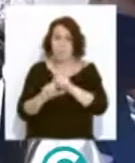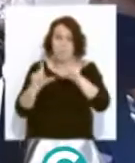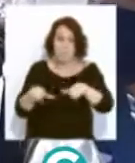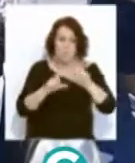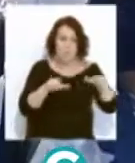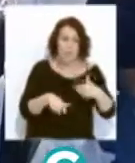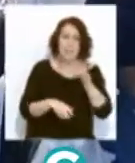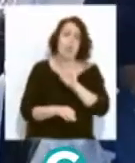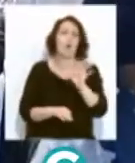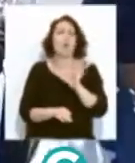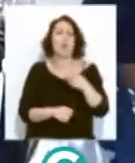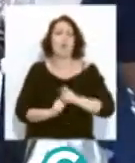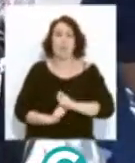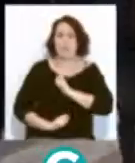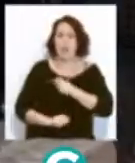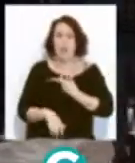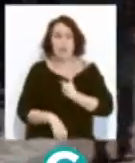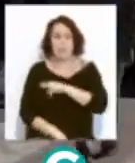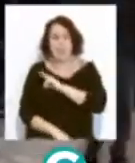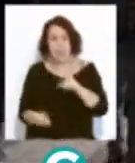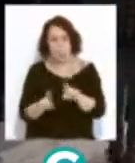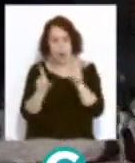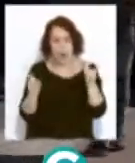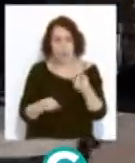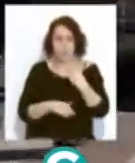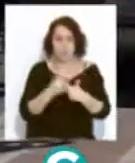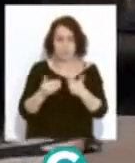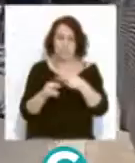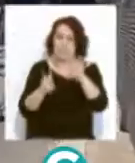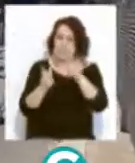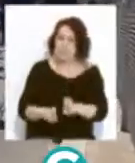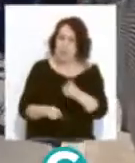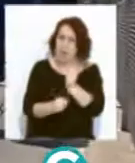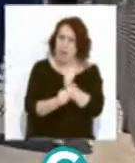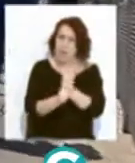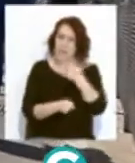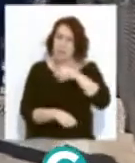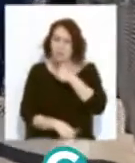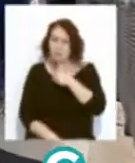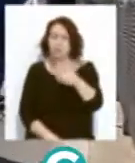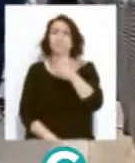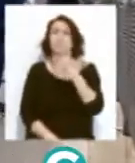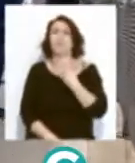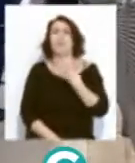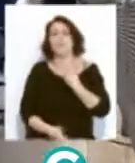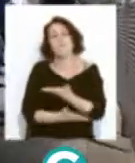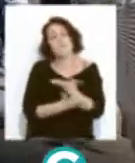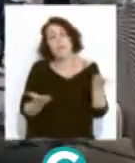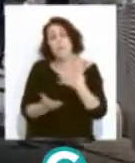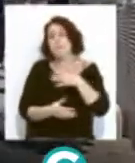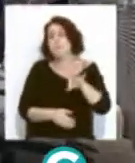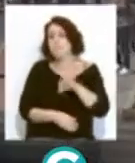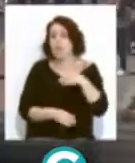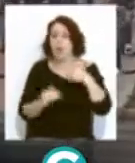entre divisiones, sean civil o militar. Avances esperados en cuanto a garantías de empleo y planteamientos de futuro que confían de algún modo